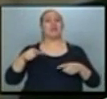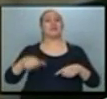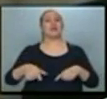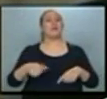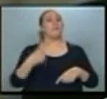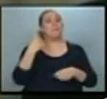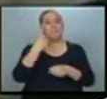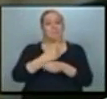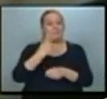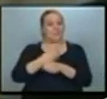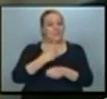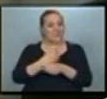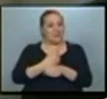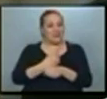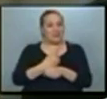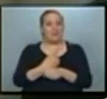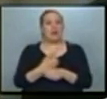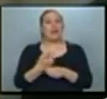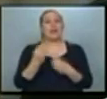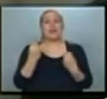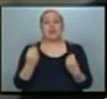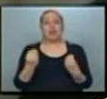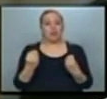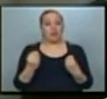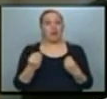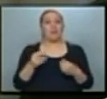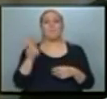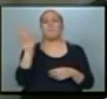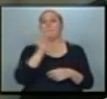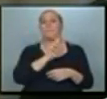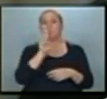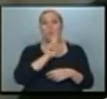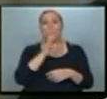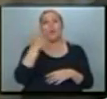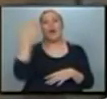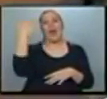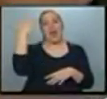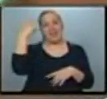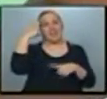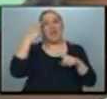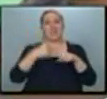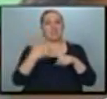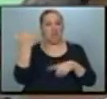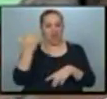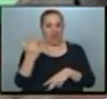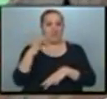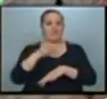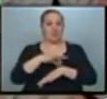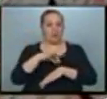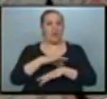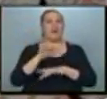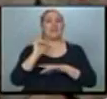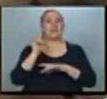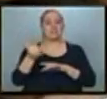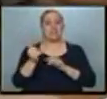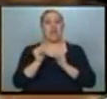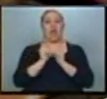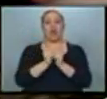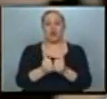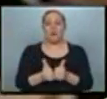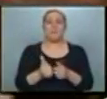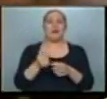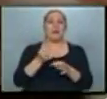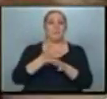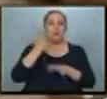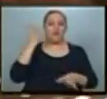característica es que está compuesta por mujeres que pasamos por esta enfermedad. Acompañada así por profesionales, por